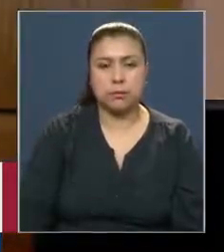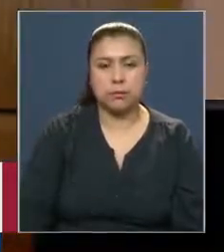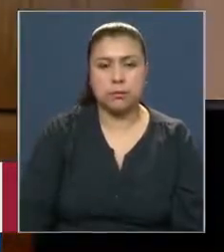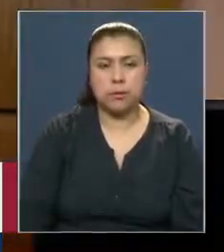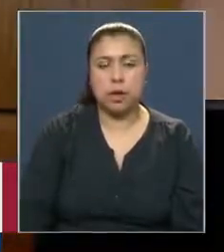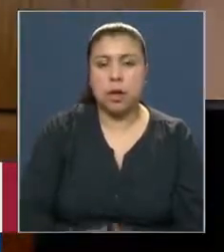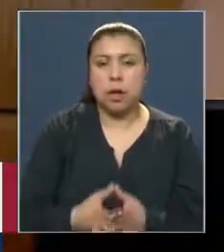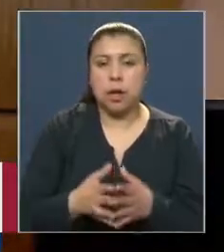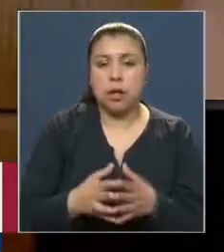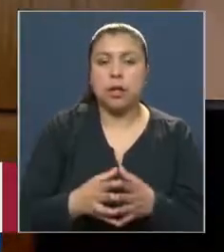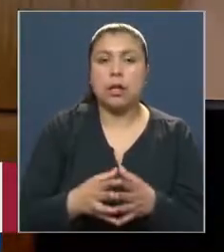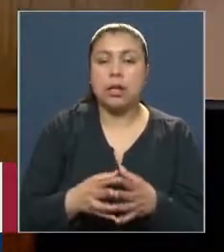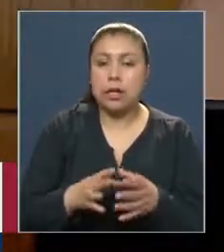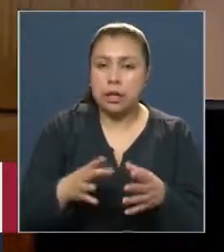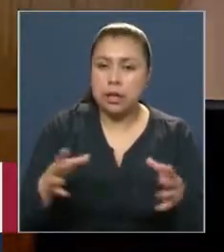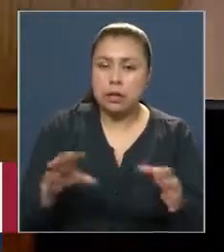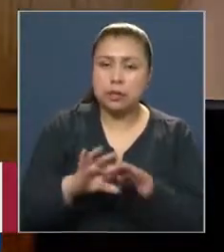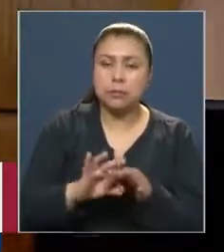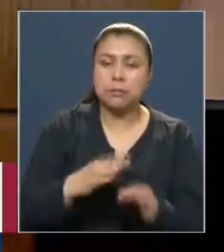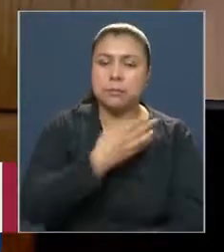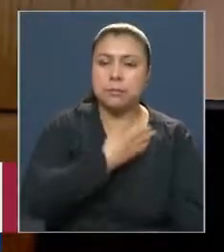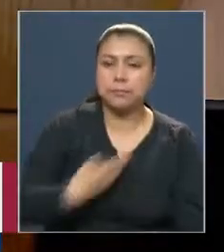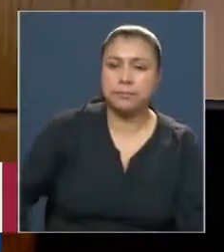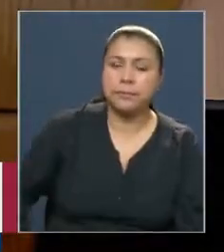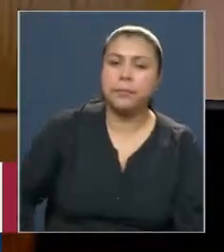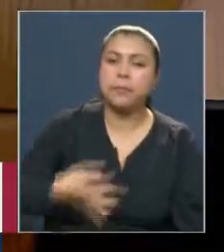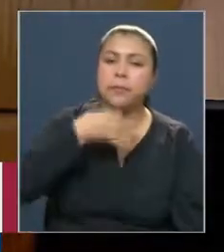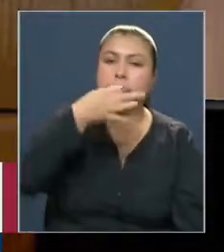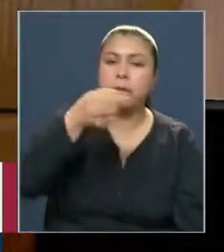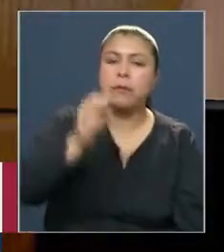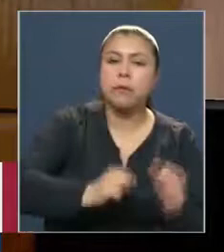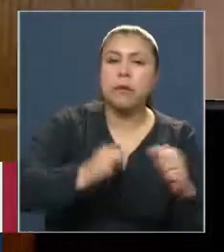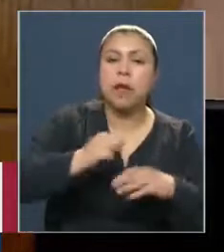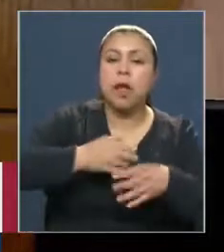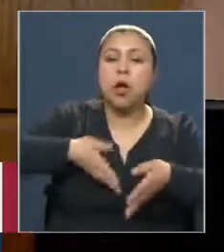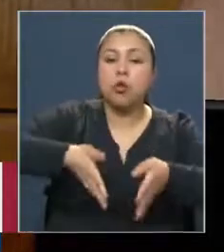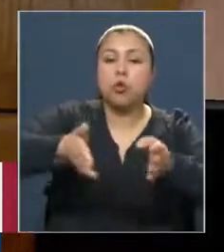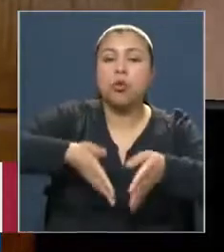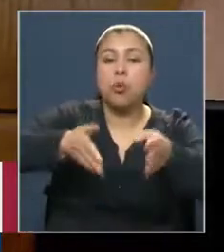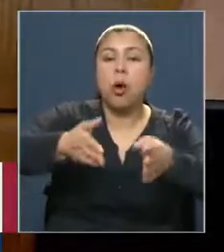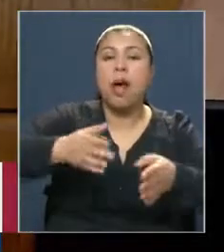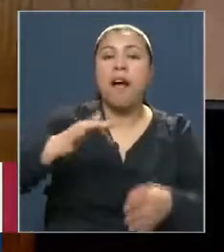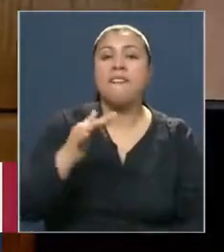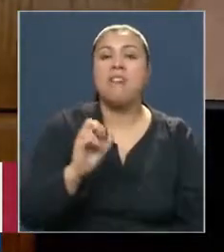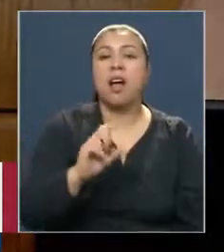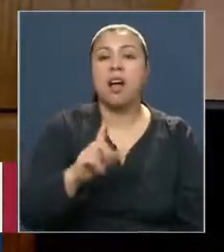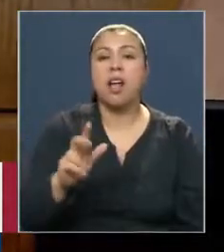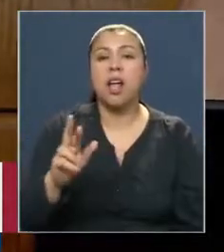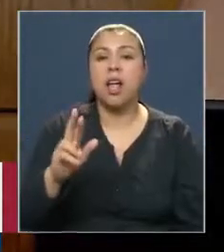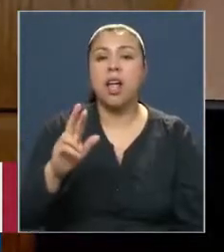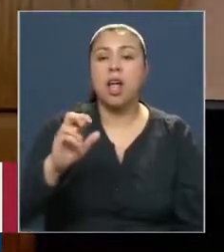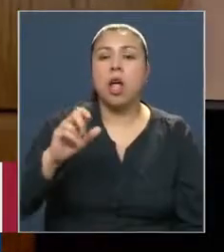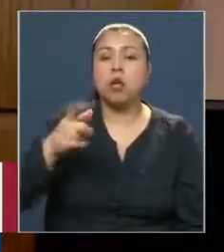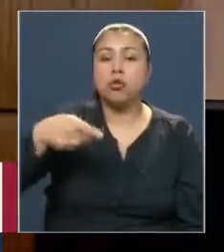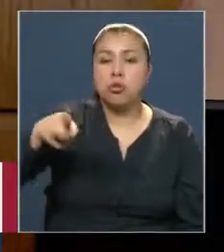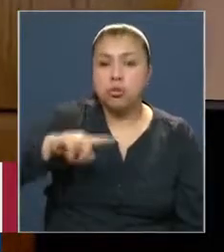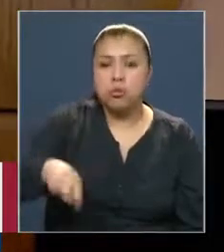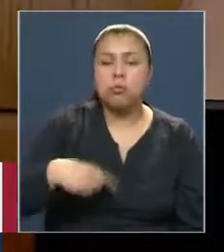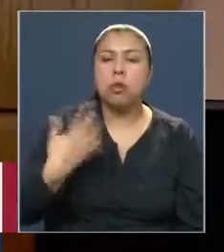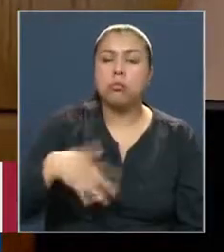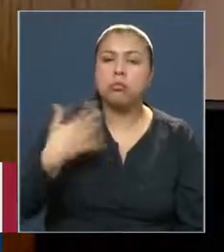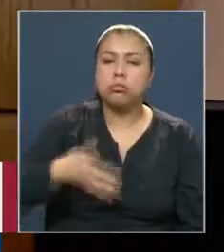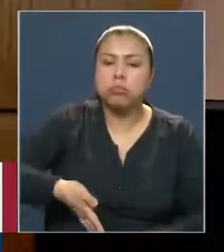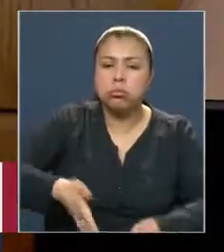Gracias, Presidente. Quiero referirme a la concesión de la Ruta Farellones. Una vez más, una importante obra vial